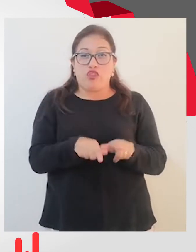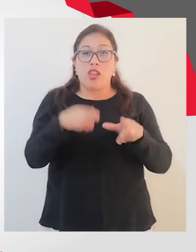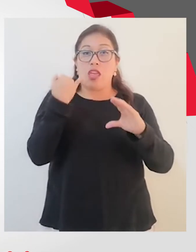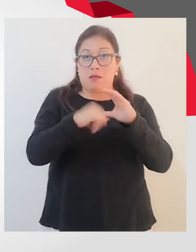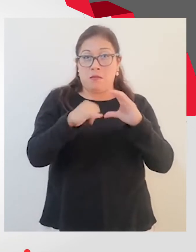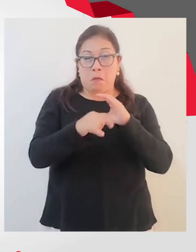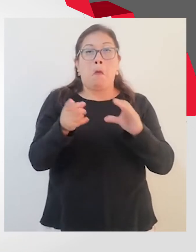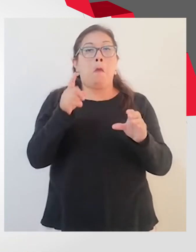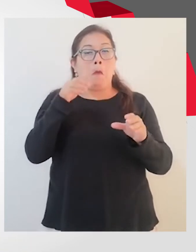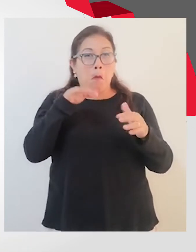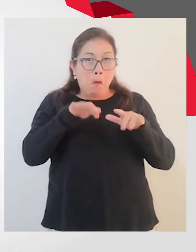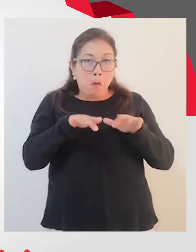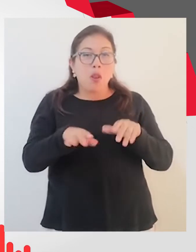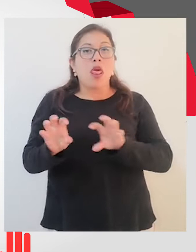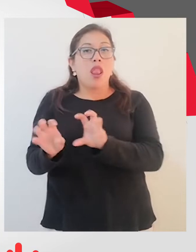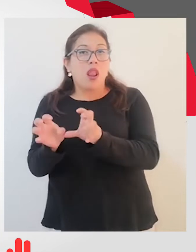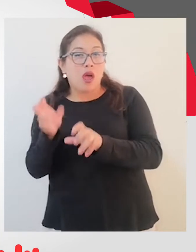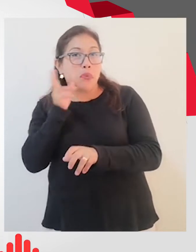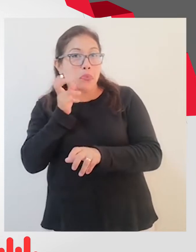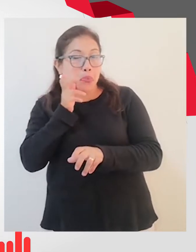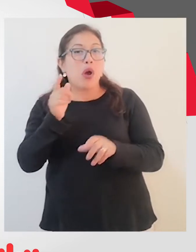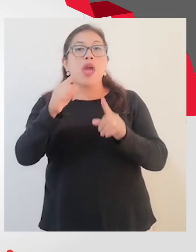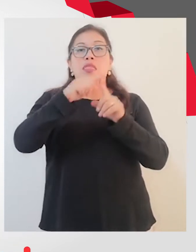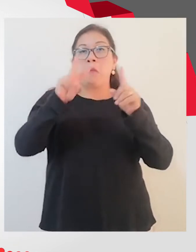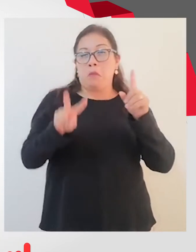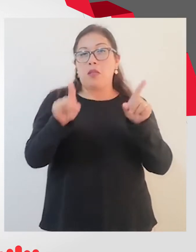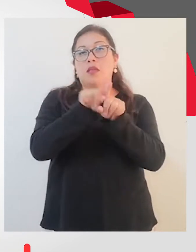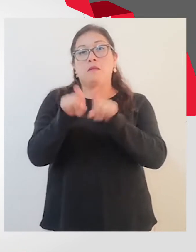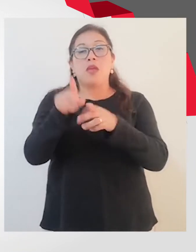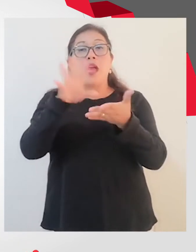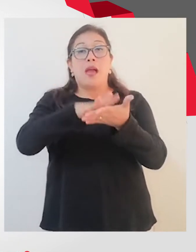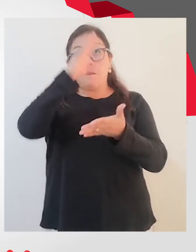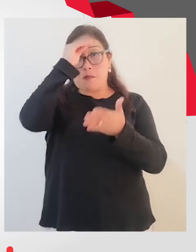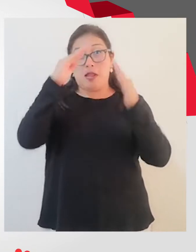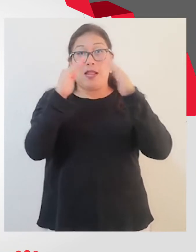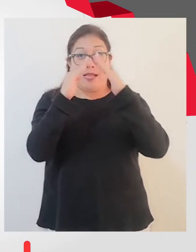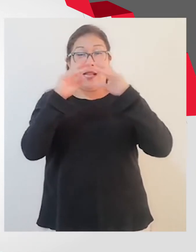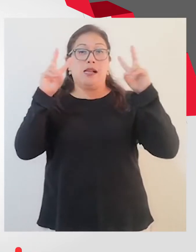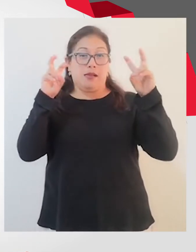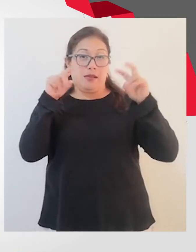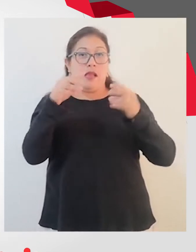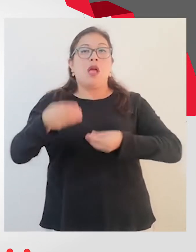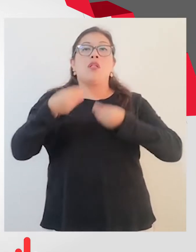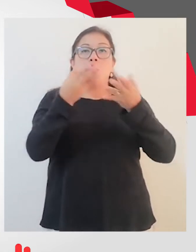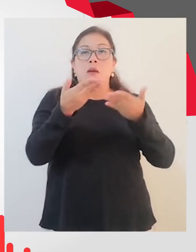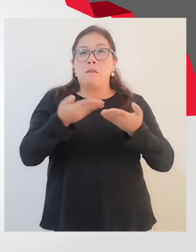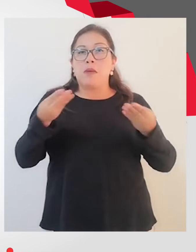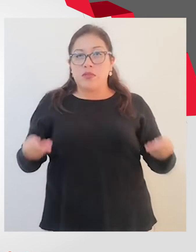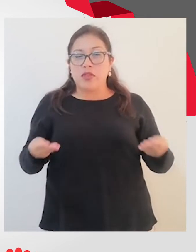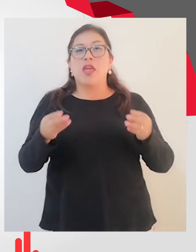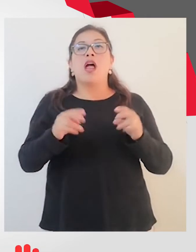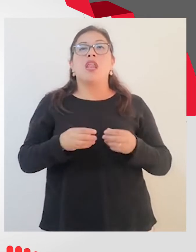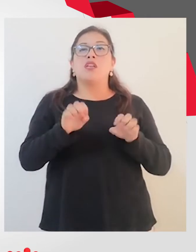web, los programas de radio y los programas de televisión. Desde Aprendo en Casa brindamos recursos y materiales